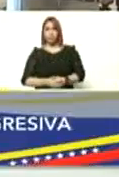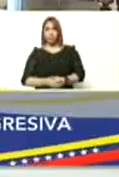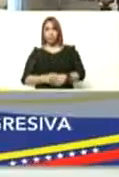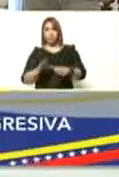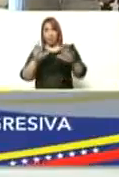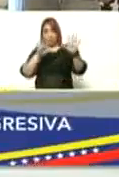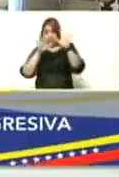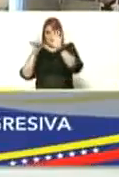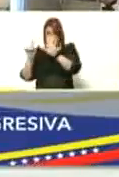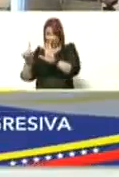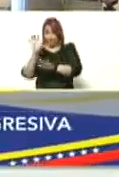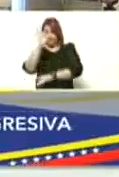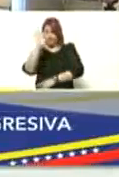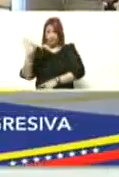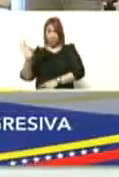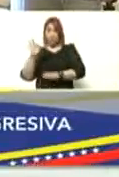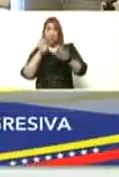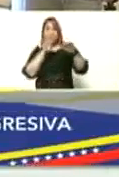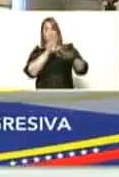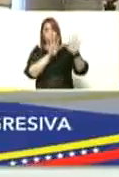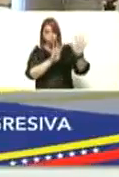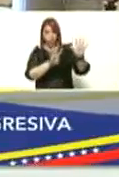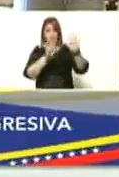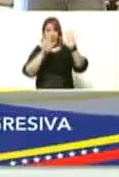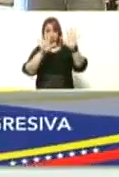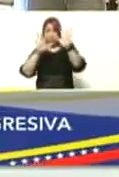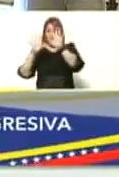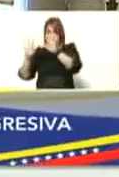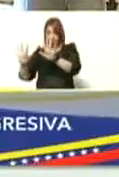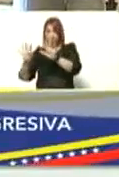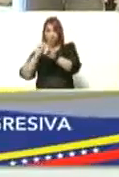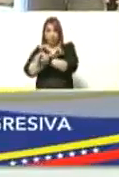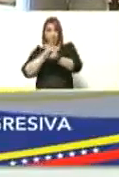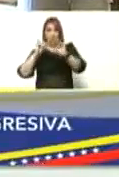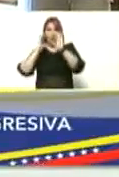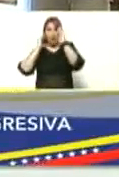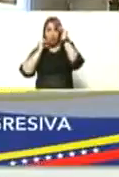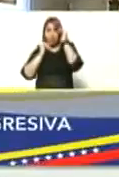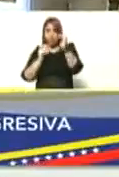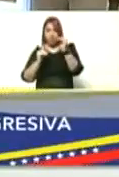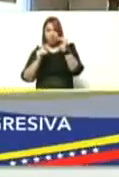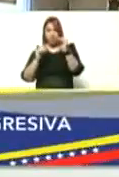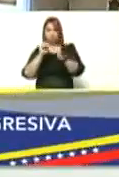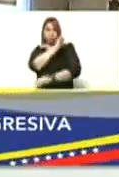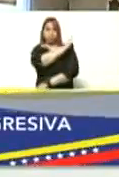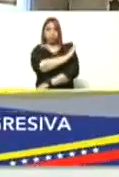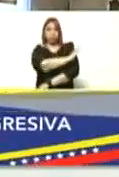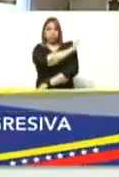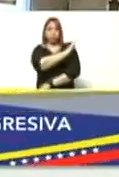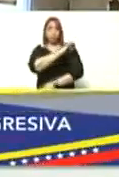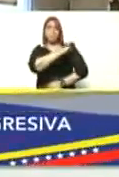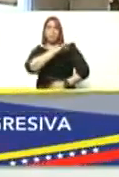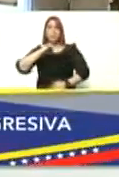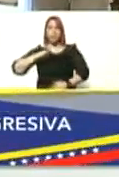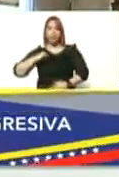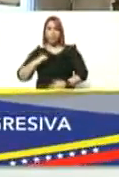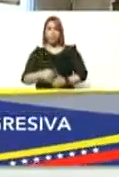dieciséis por ciento novecientos diecinueve están siendo atendidos en clínicas privadas